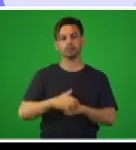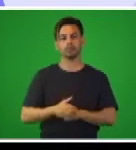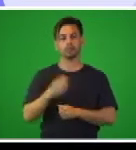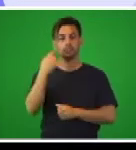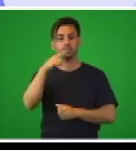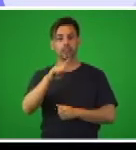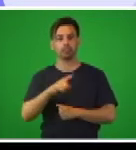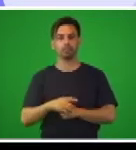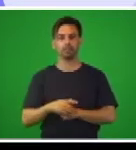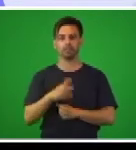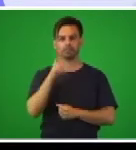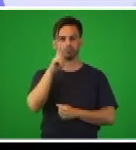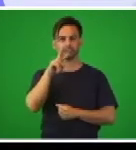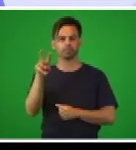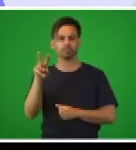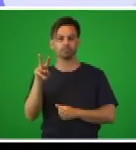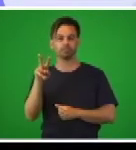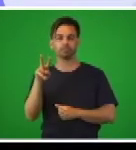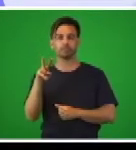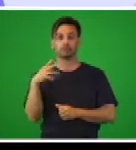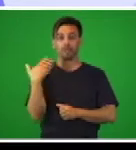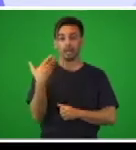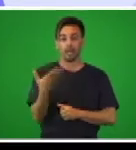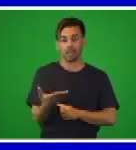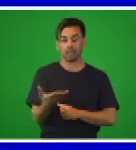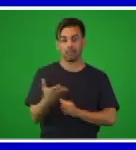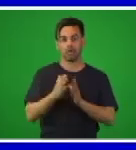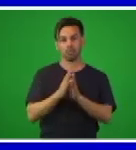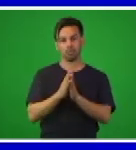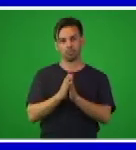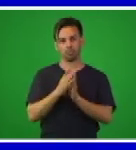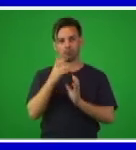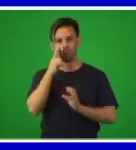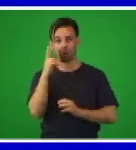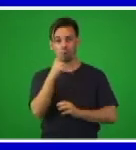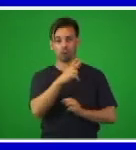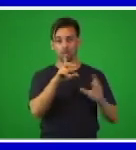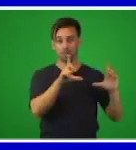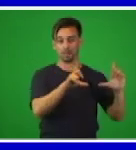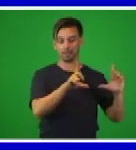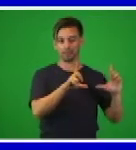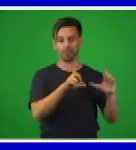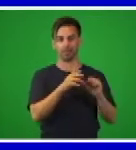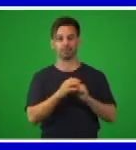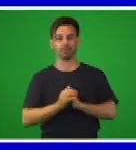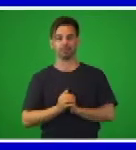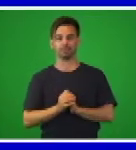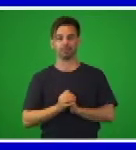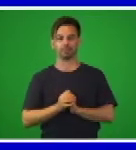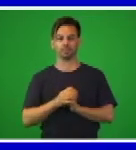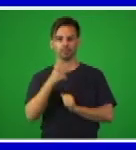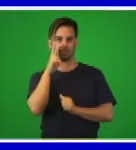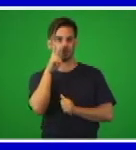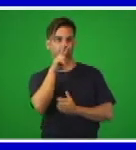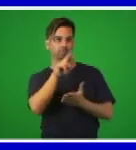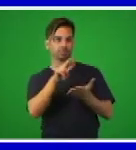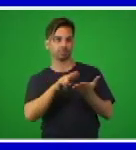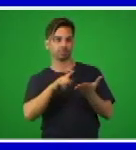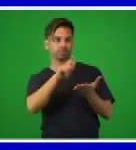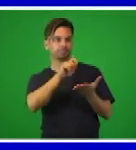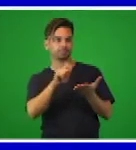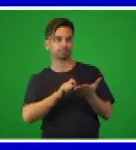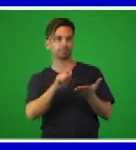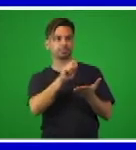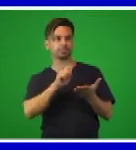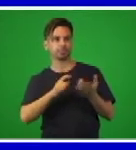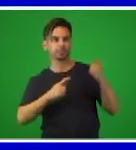previsto y le pedimos que por favor lo tienen en pantalla y puedan tomar nota de las principales páginas que van a